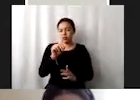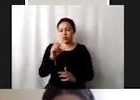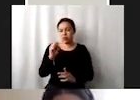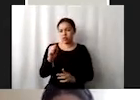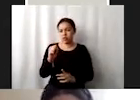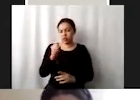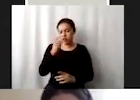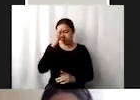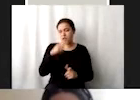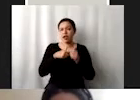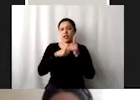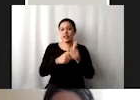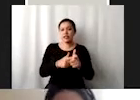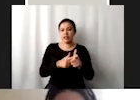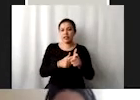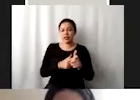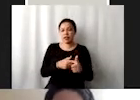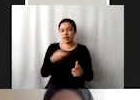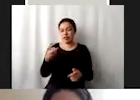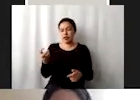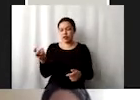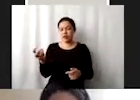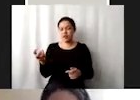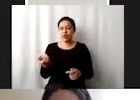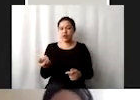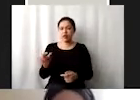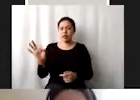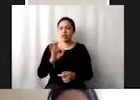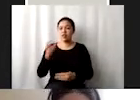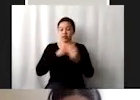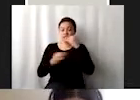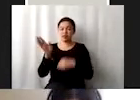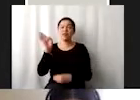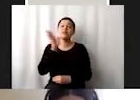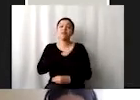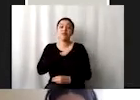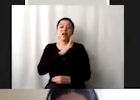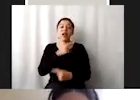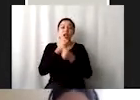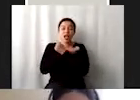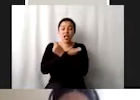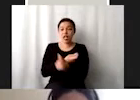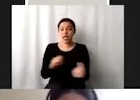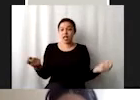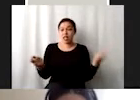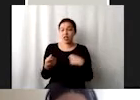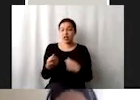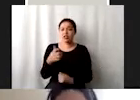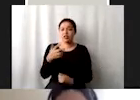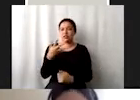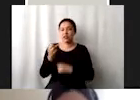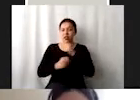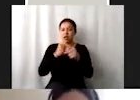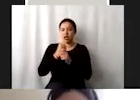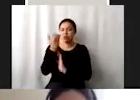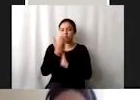continuidad a eso, evitar que por malnutrición niños particularmente menores de esta edad vayan a morir, que